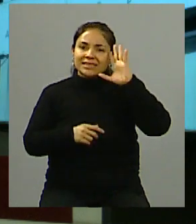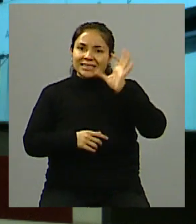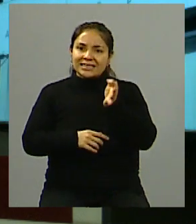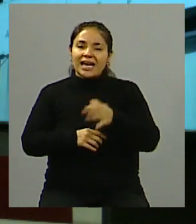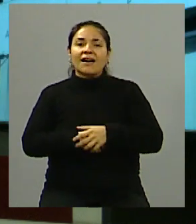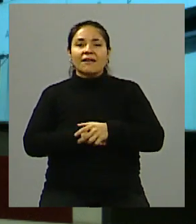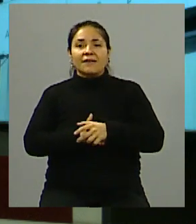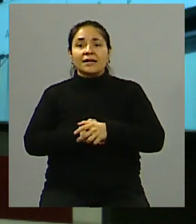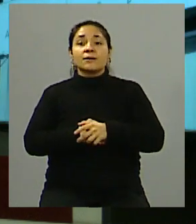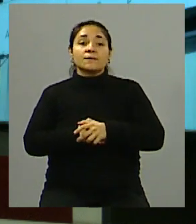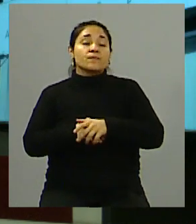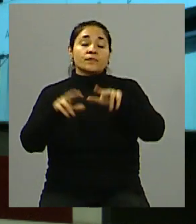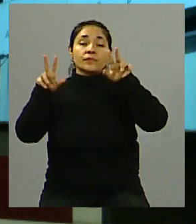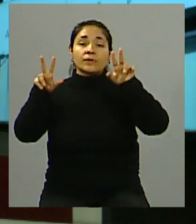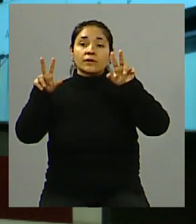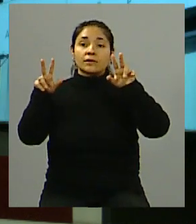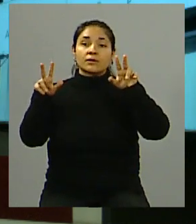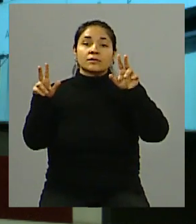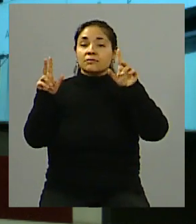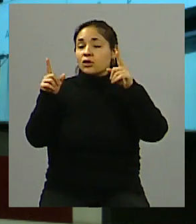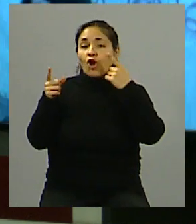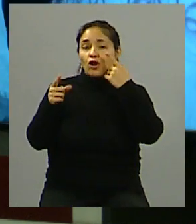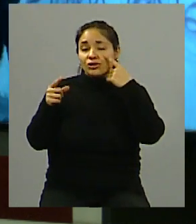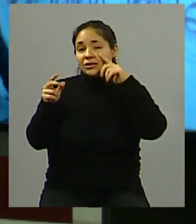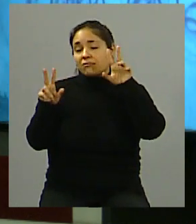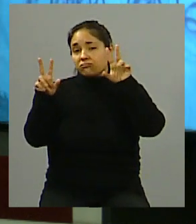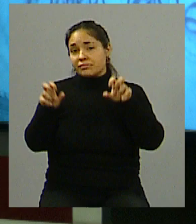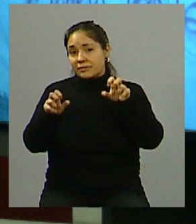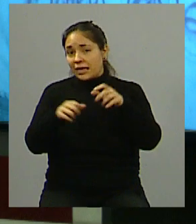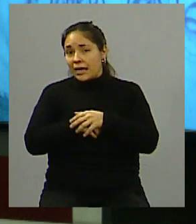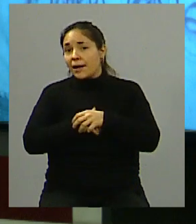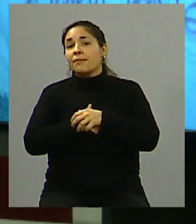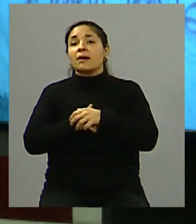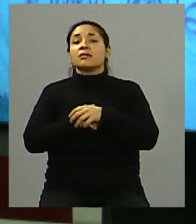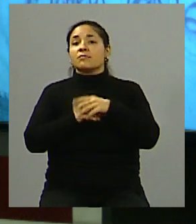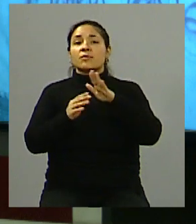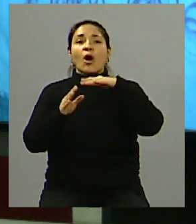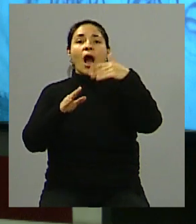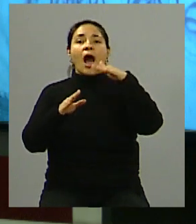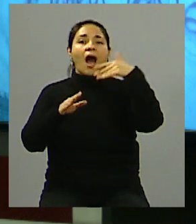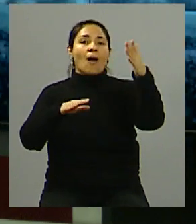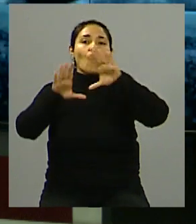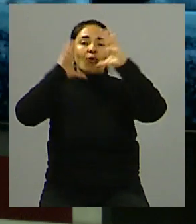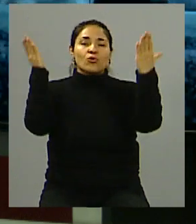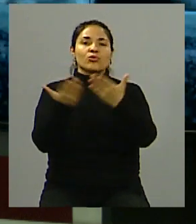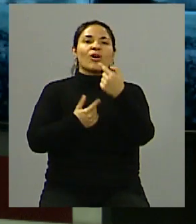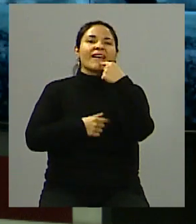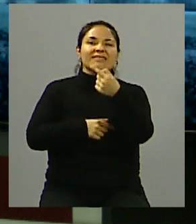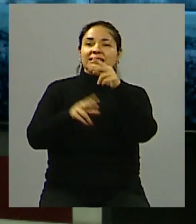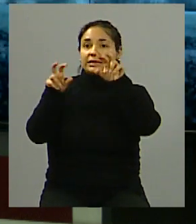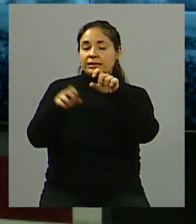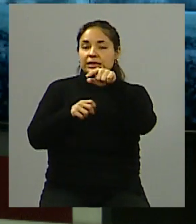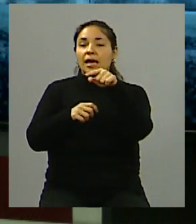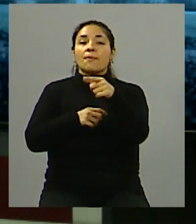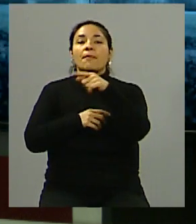más cercano, ¿no? De lo que, más allá de lo que manejan, como decíamos recién, los titulares de los medios en todo el mundo. Así es que te agradecemos este